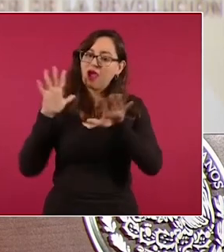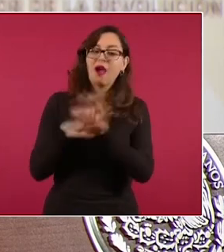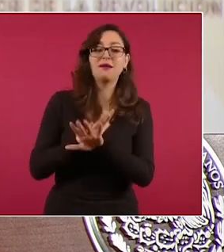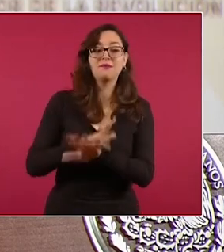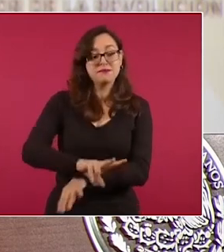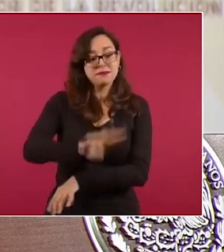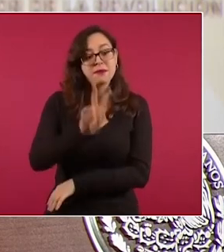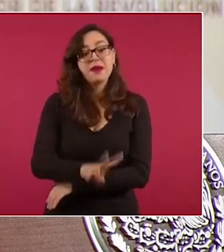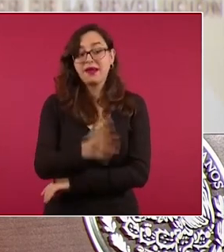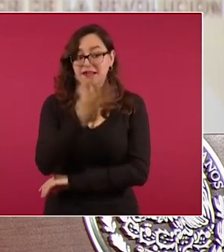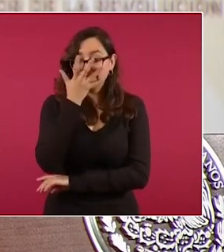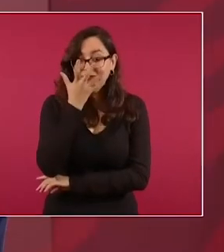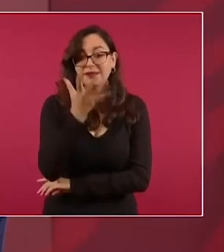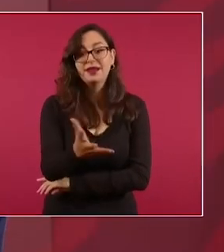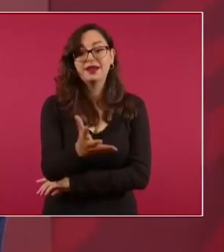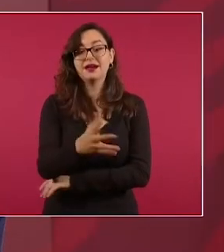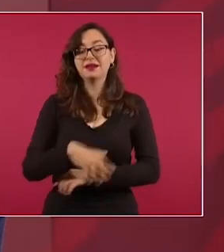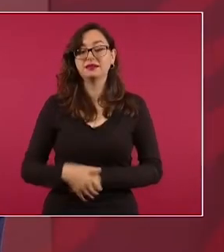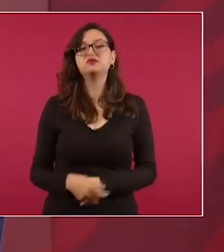Y dije,